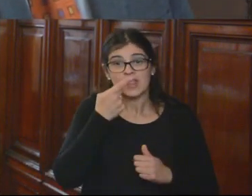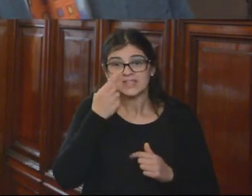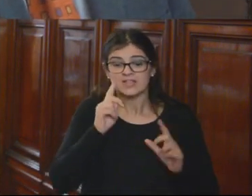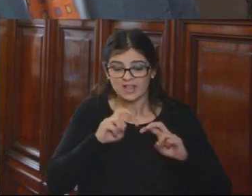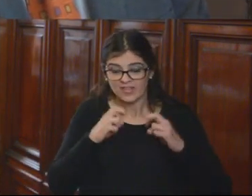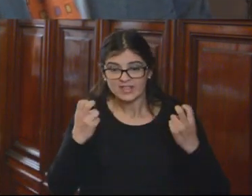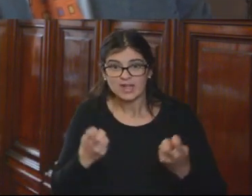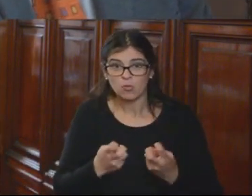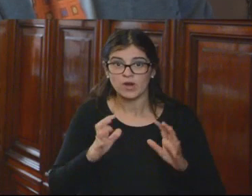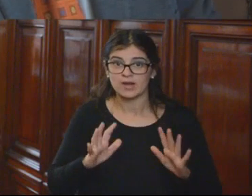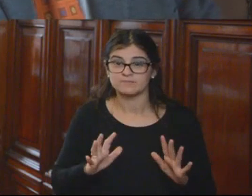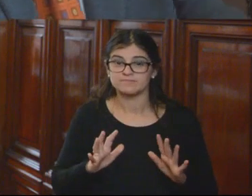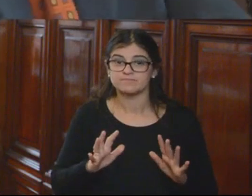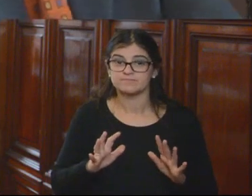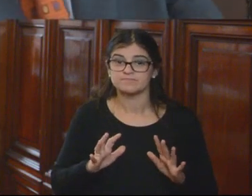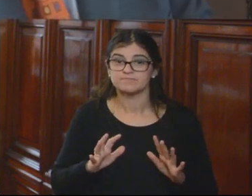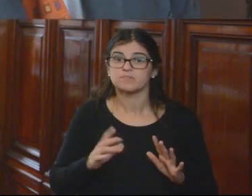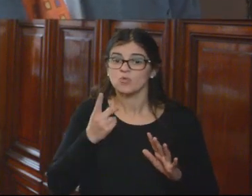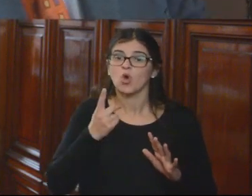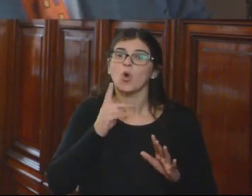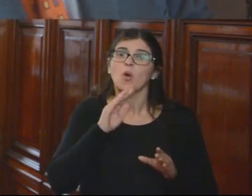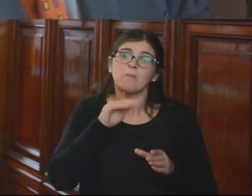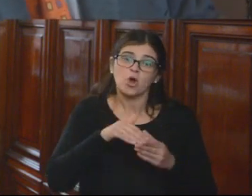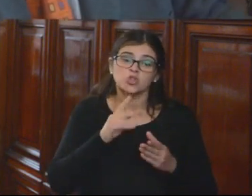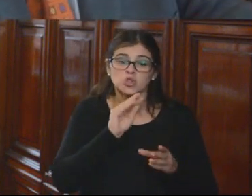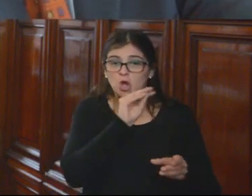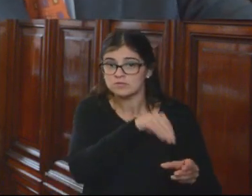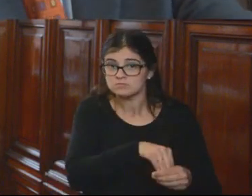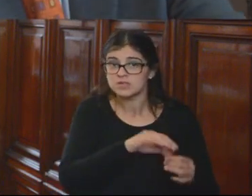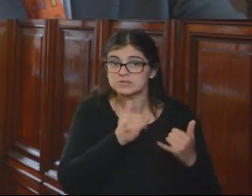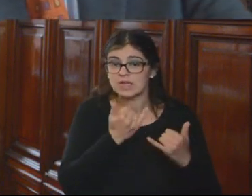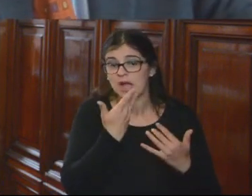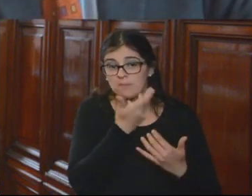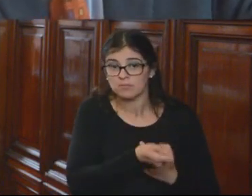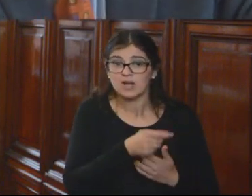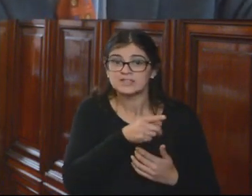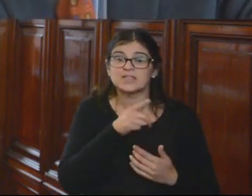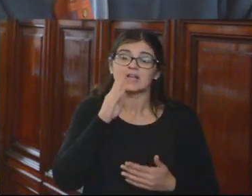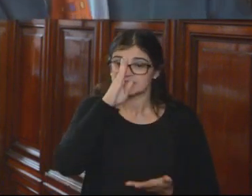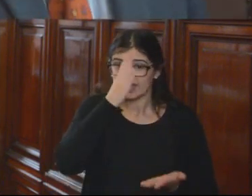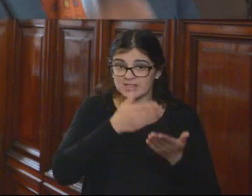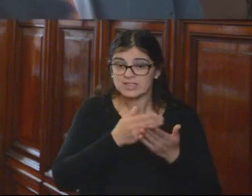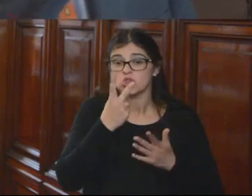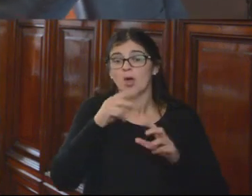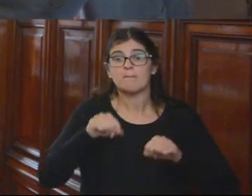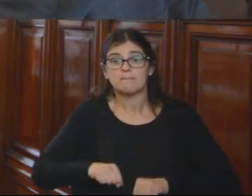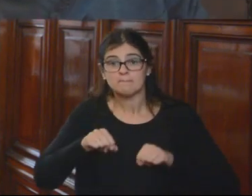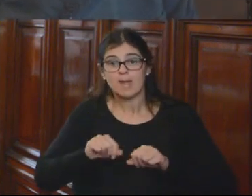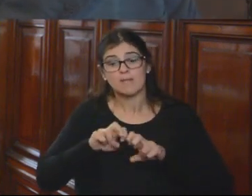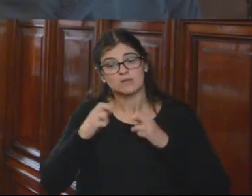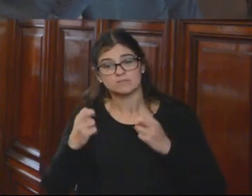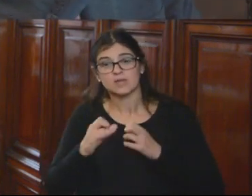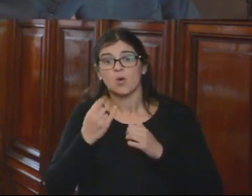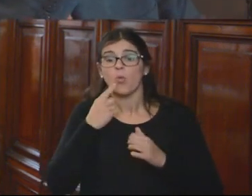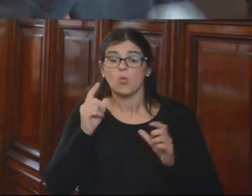Tribunal, un voto disidente, lo dicta esa sentencia constitucional, dos miembros del Tribunal Constitucional,